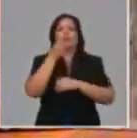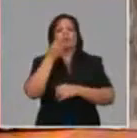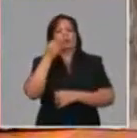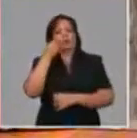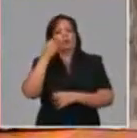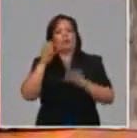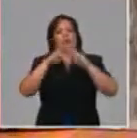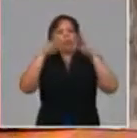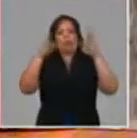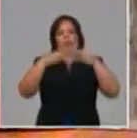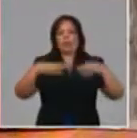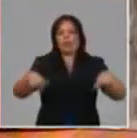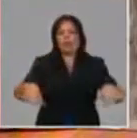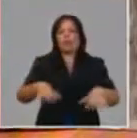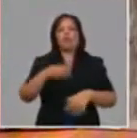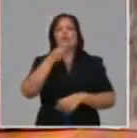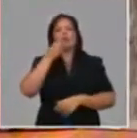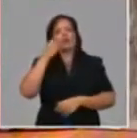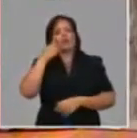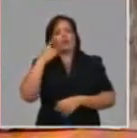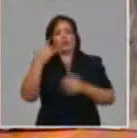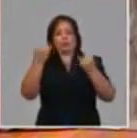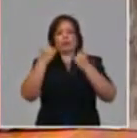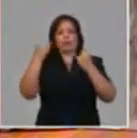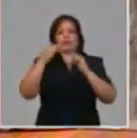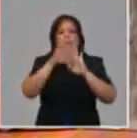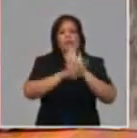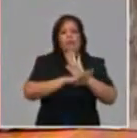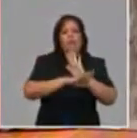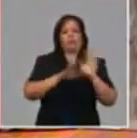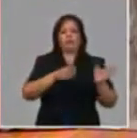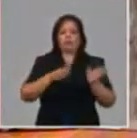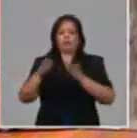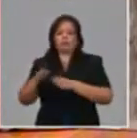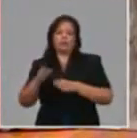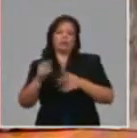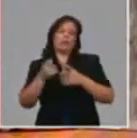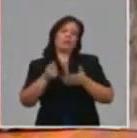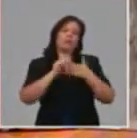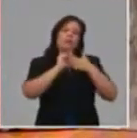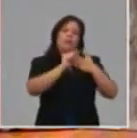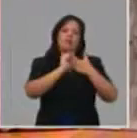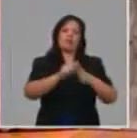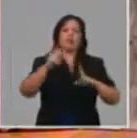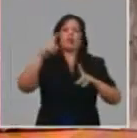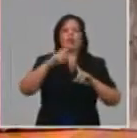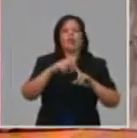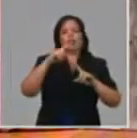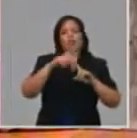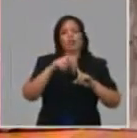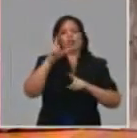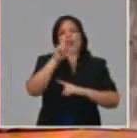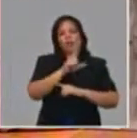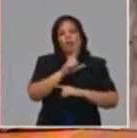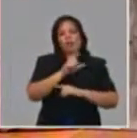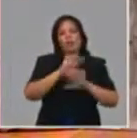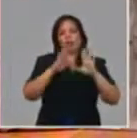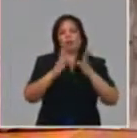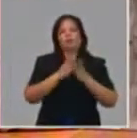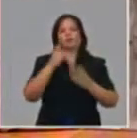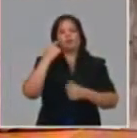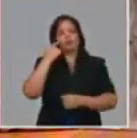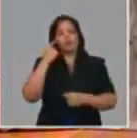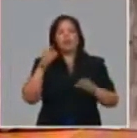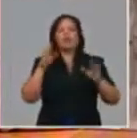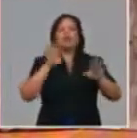aclaración que podamos hacer bueno la actividad de servicios técnicos y personal creo que es muy importante que las cadenas de tienda van a